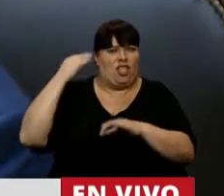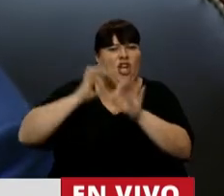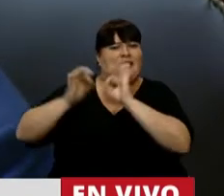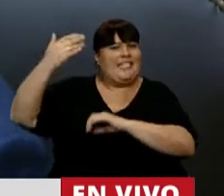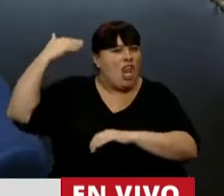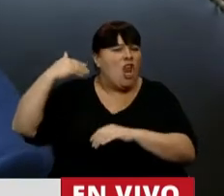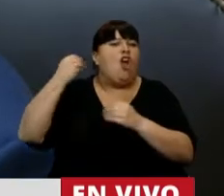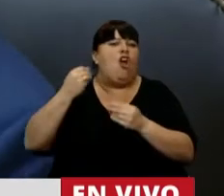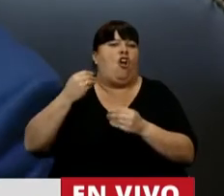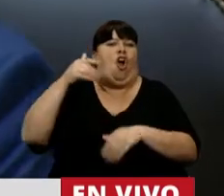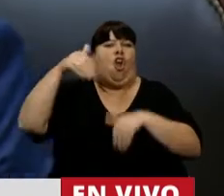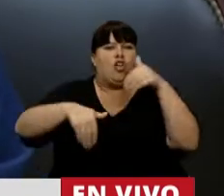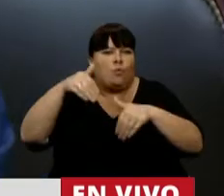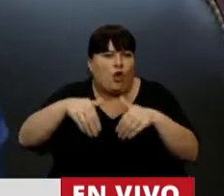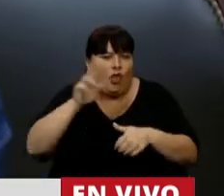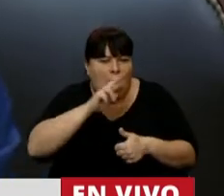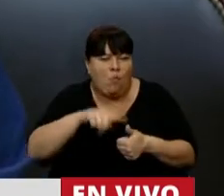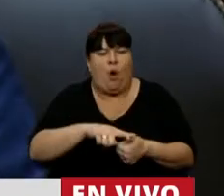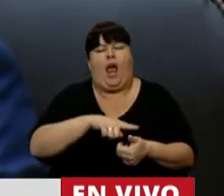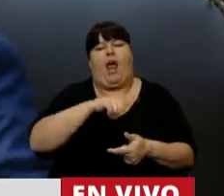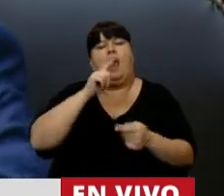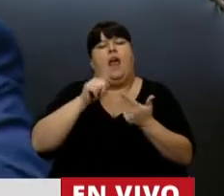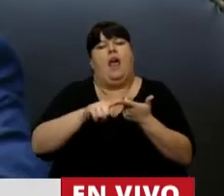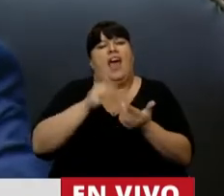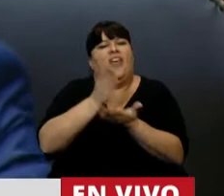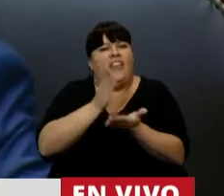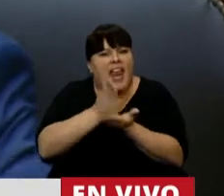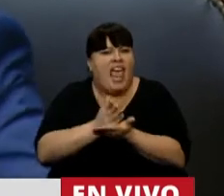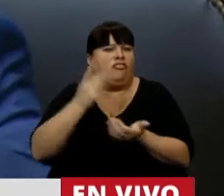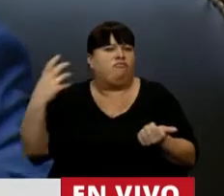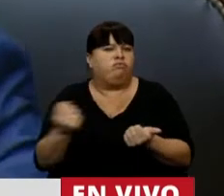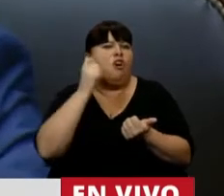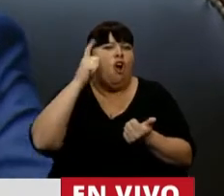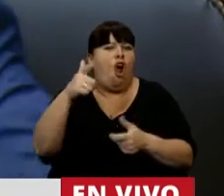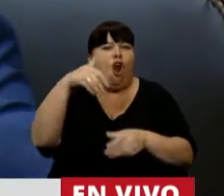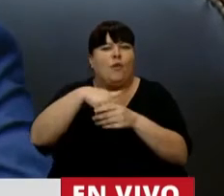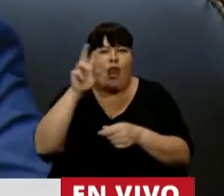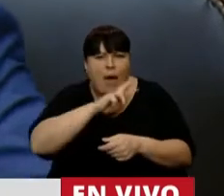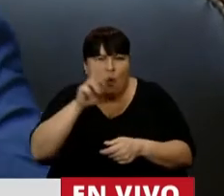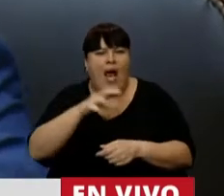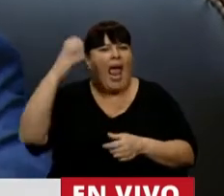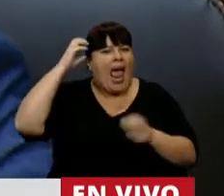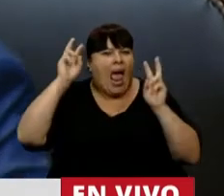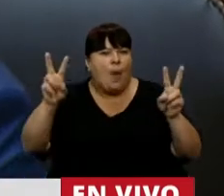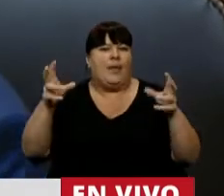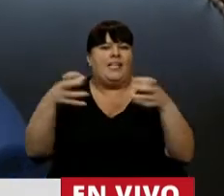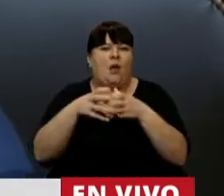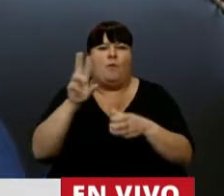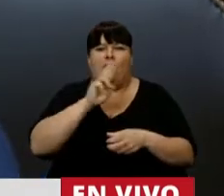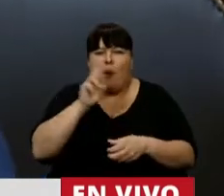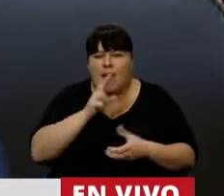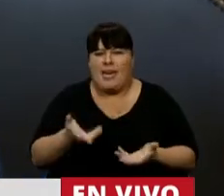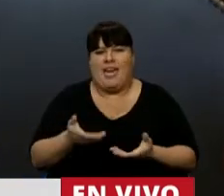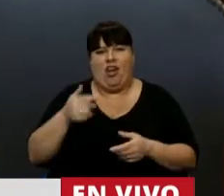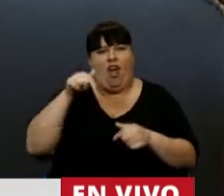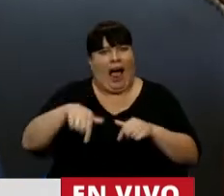del siglo pasado con las sufragistas, que tuvo su derecho conquistado en el voto femenino con Evita y el partido femenino